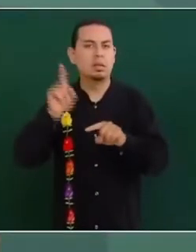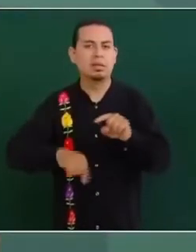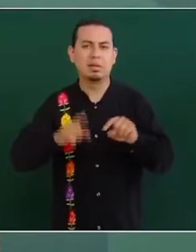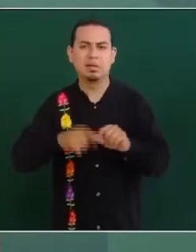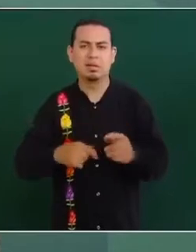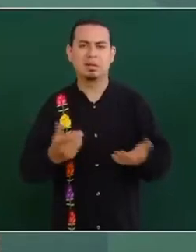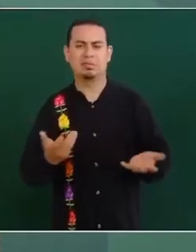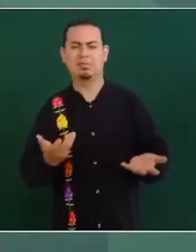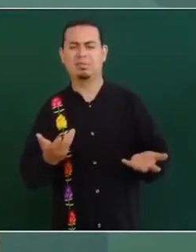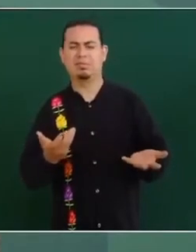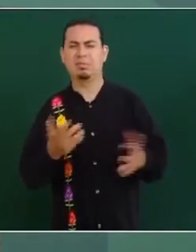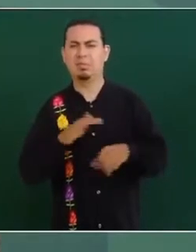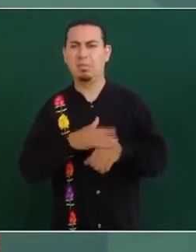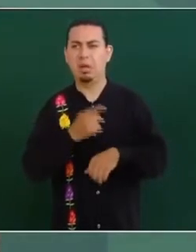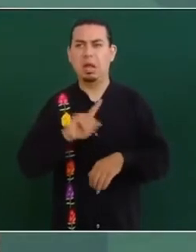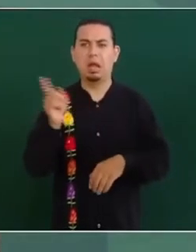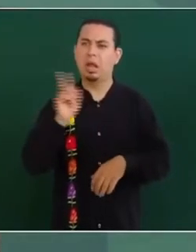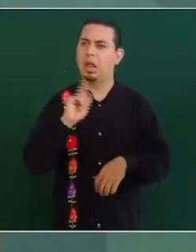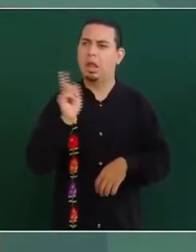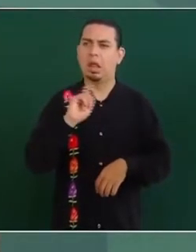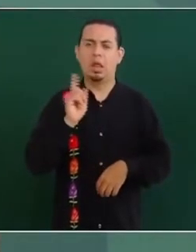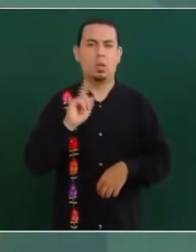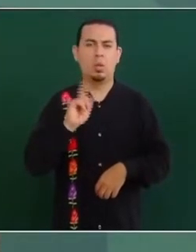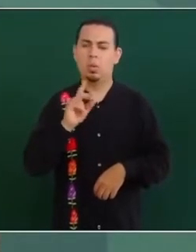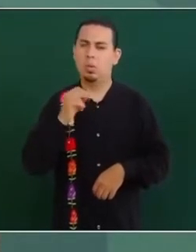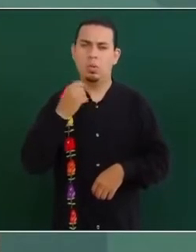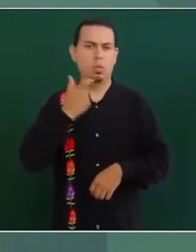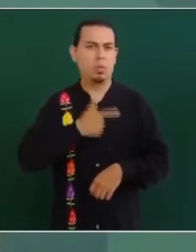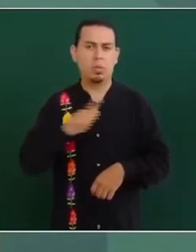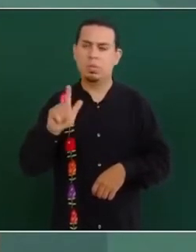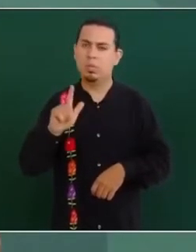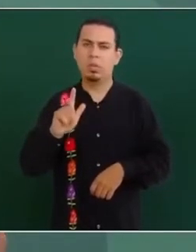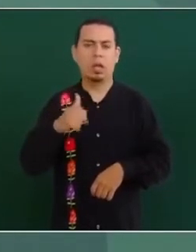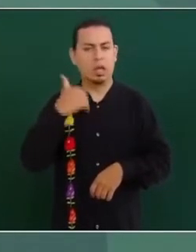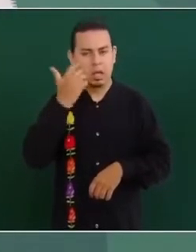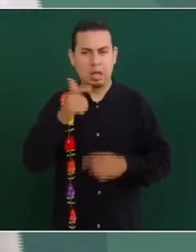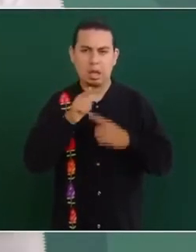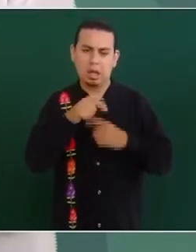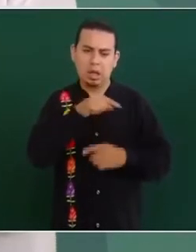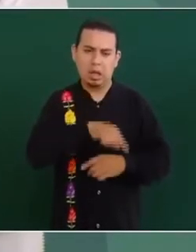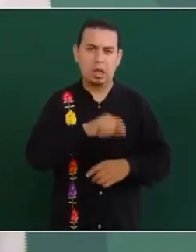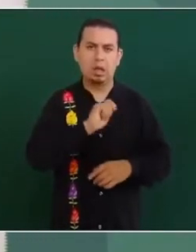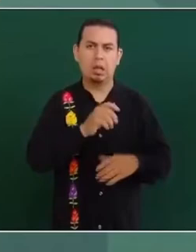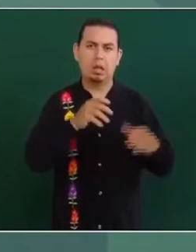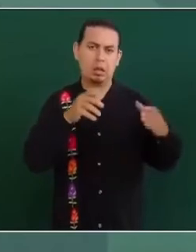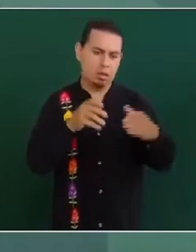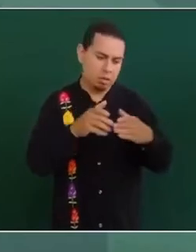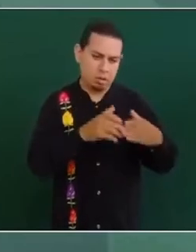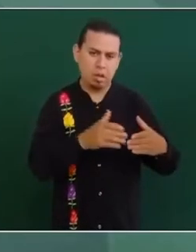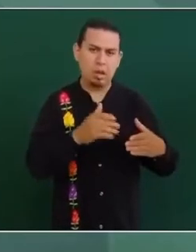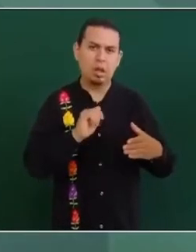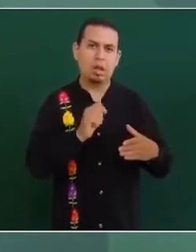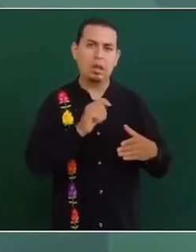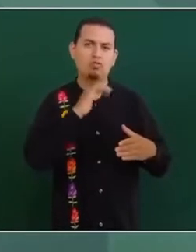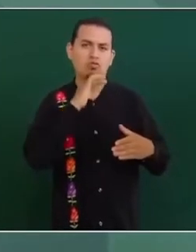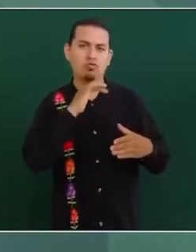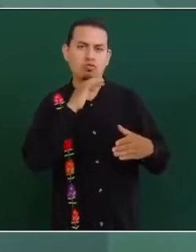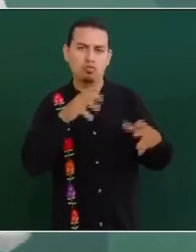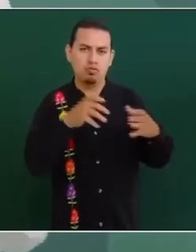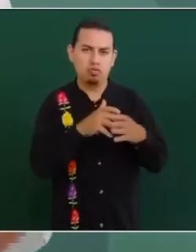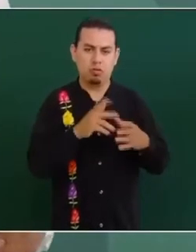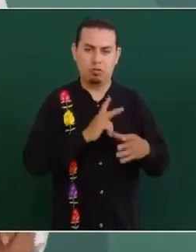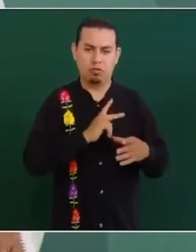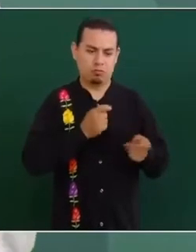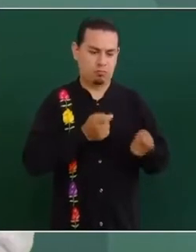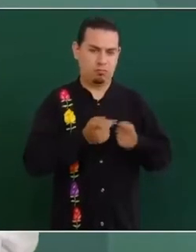porque quieren seguir con los enjuagues, con el